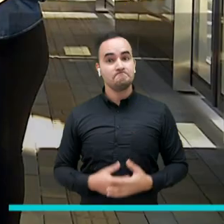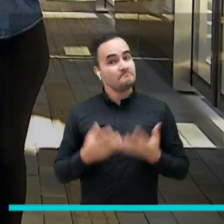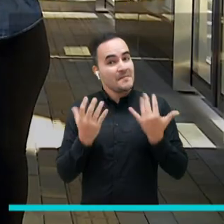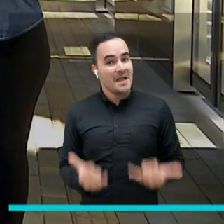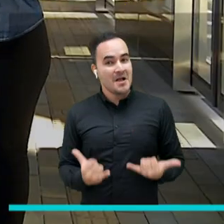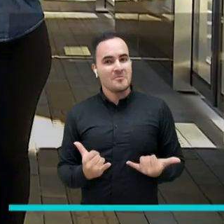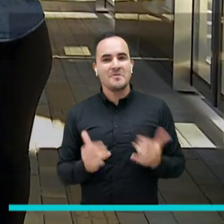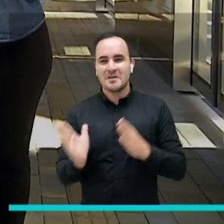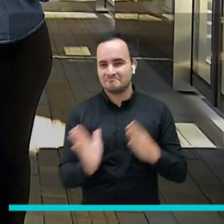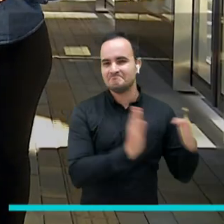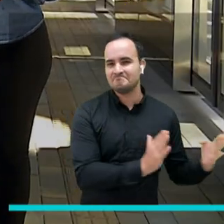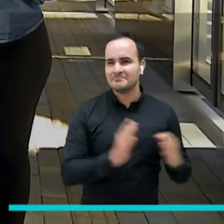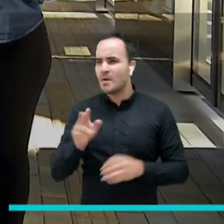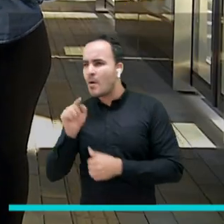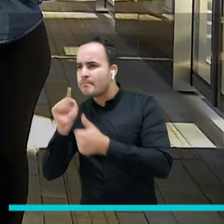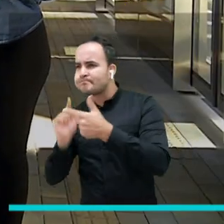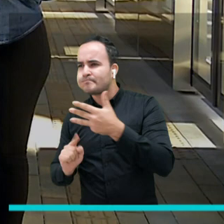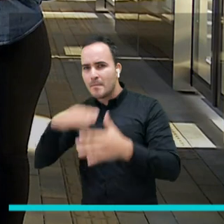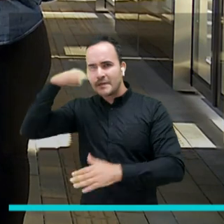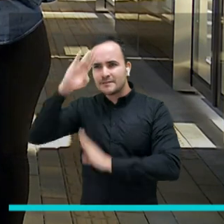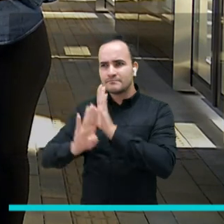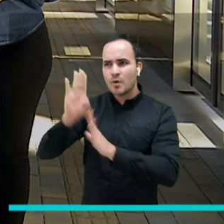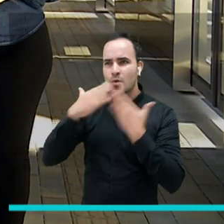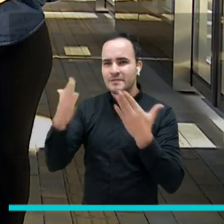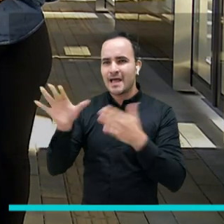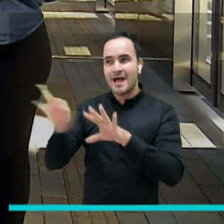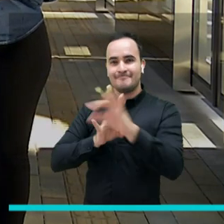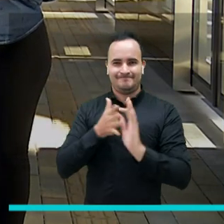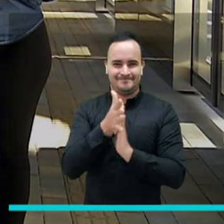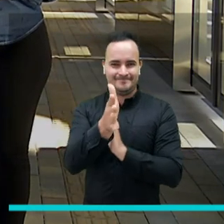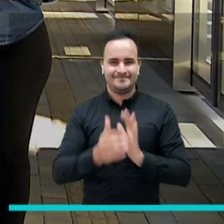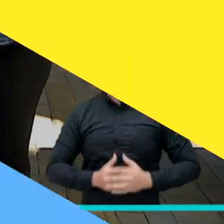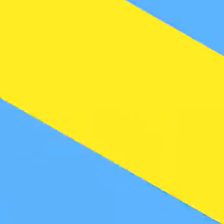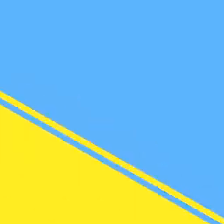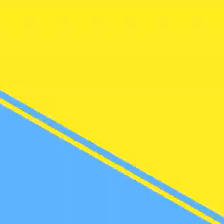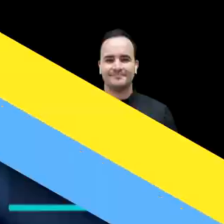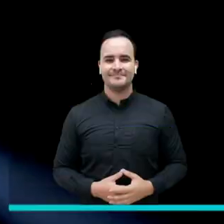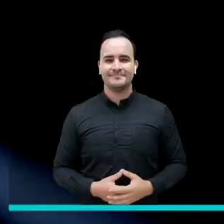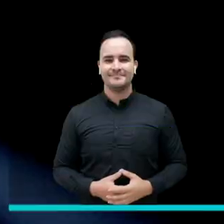Es momento de conocer otras noticias y hechos destacados de la semana.